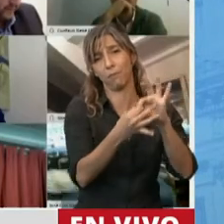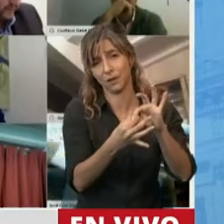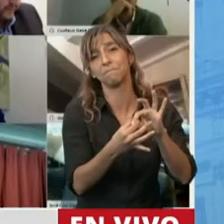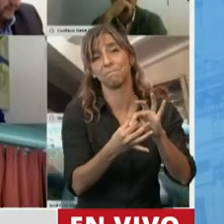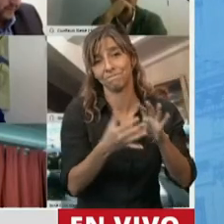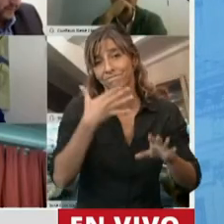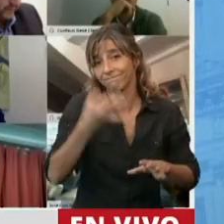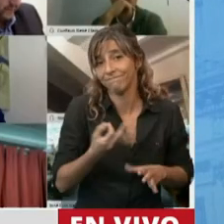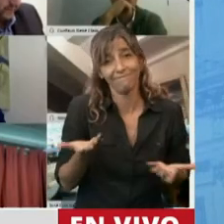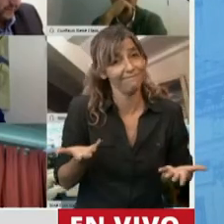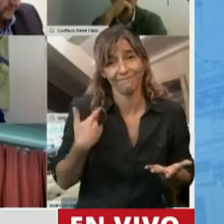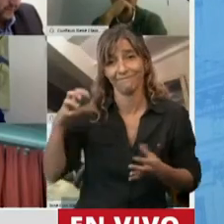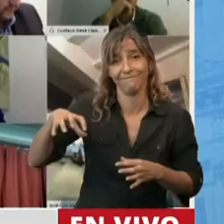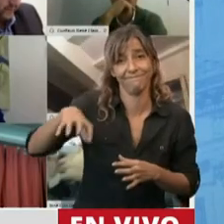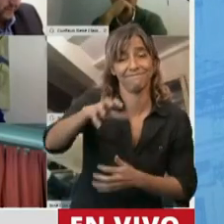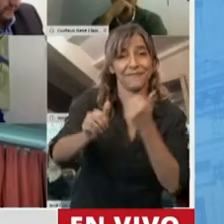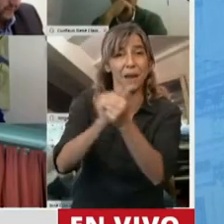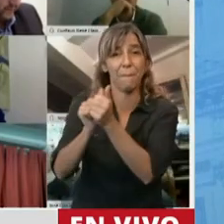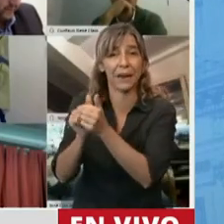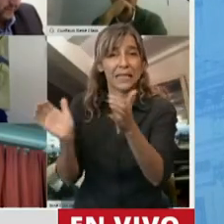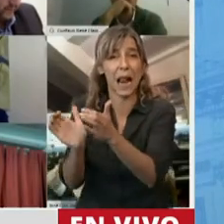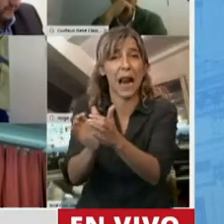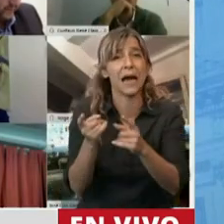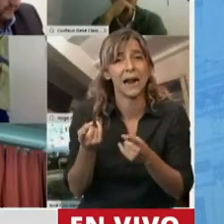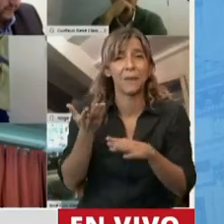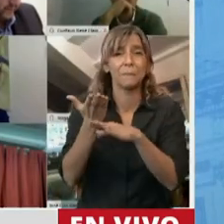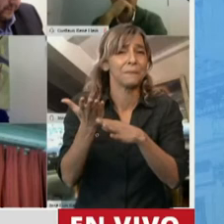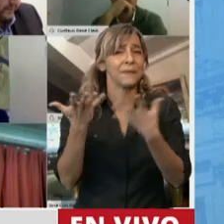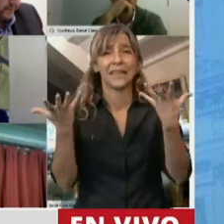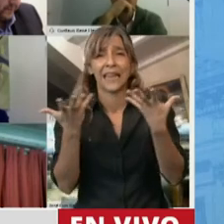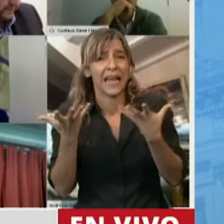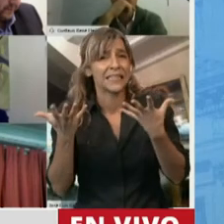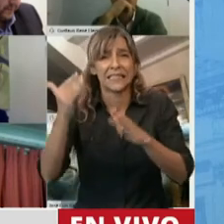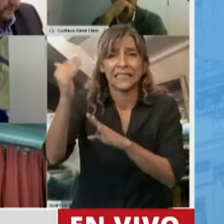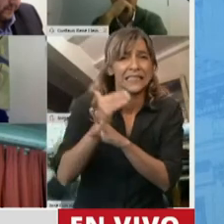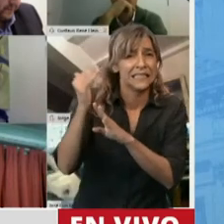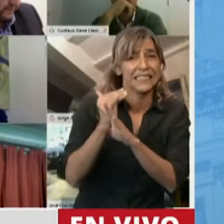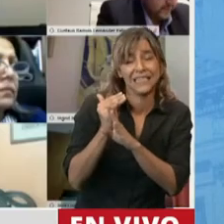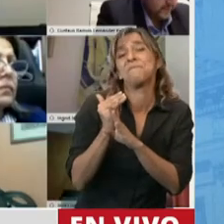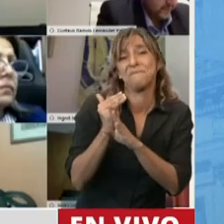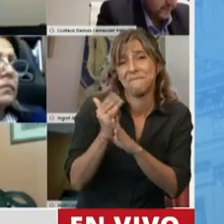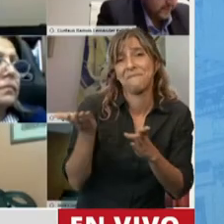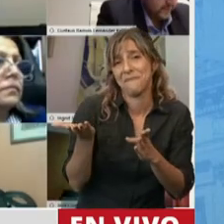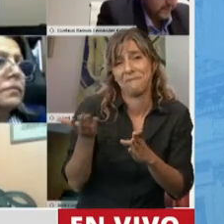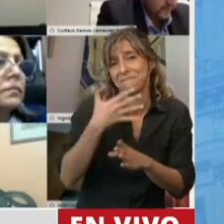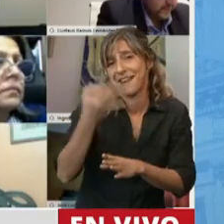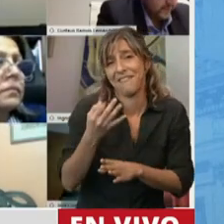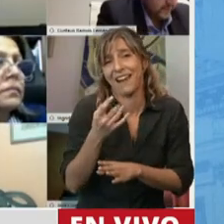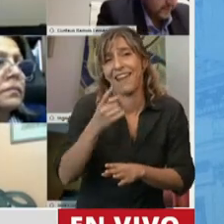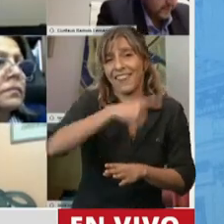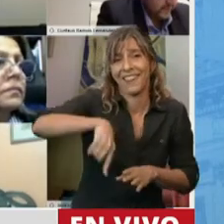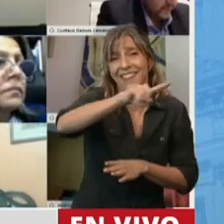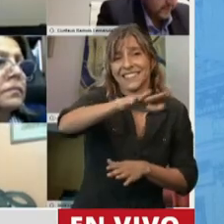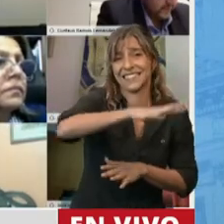Y todas las pymes, pequeñas empresas que piden a grito que el 931 sea más económico, no lo va a hacer en la medida que estos grandes